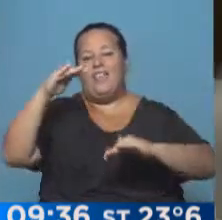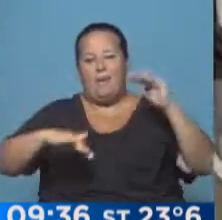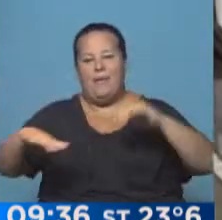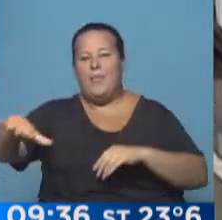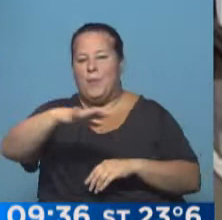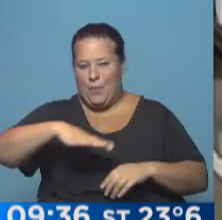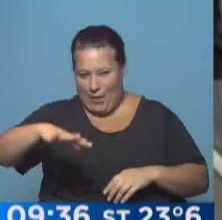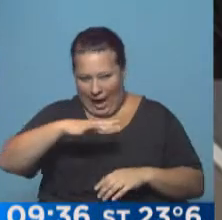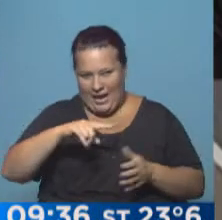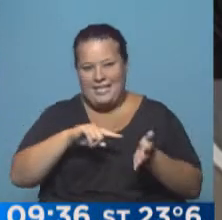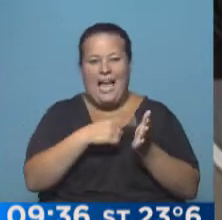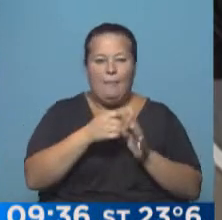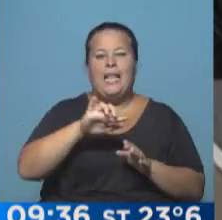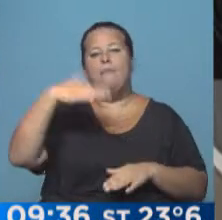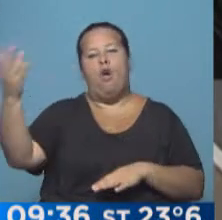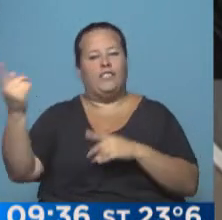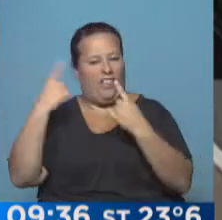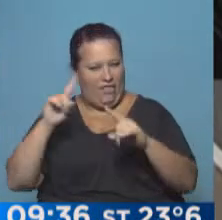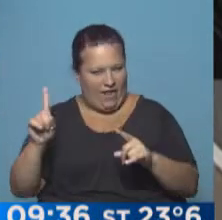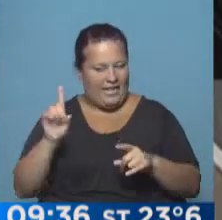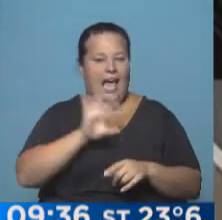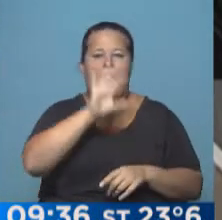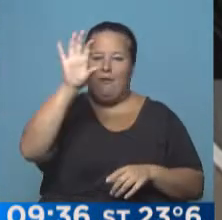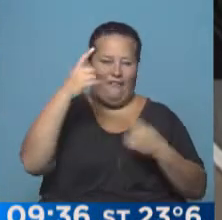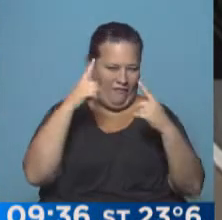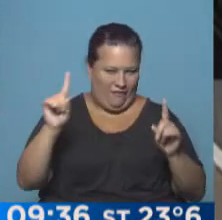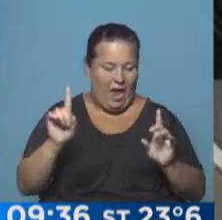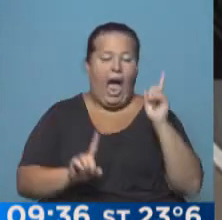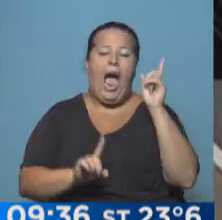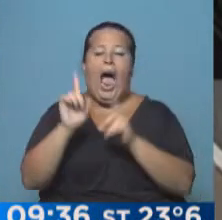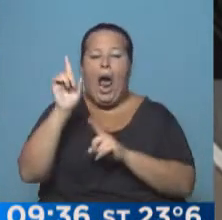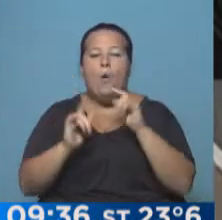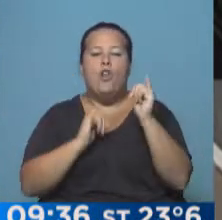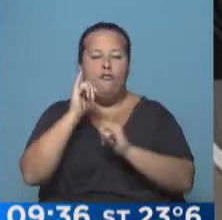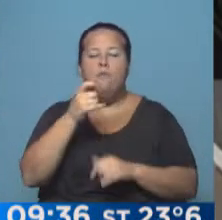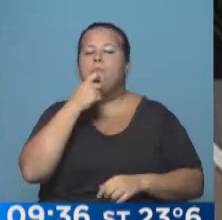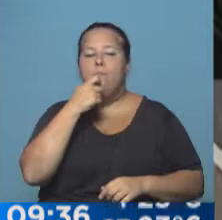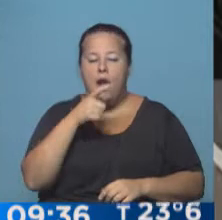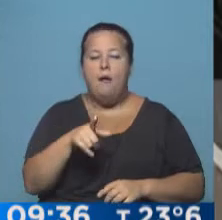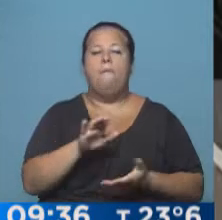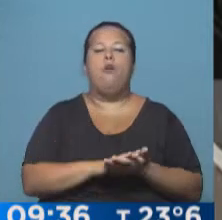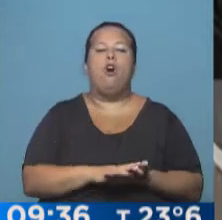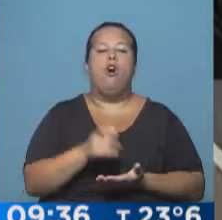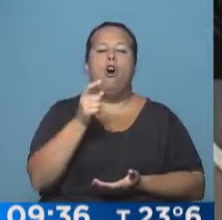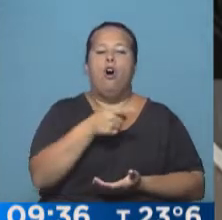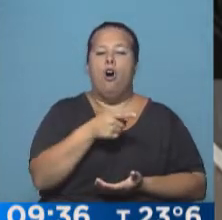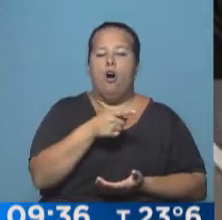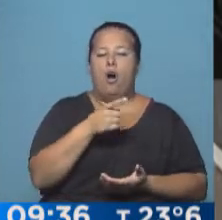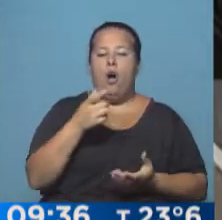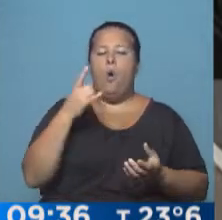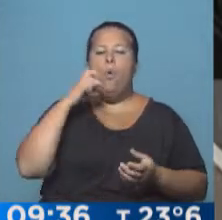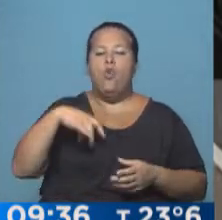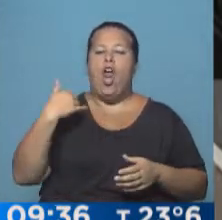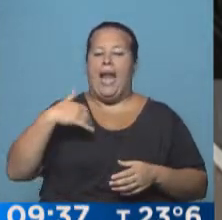ubicación. En la ciudad no es lo mismo que en provincia y en el interior. Hay algunos datos, por ejemplo, desde la Unión